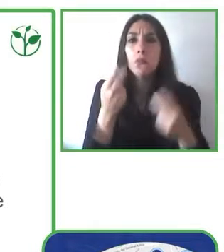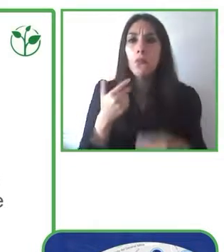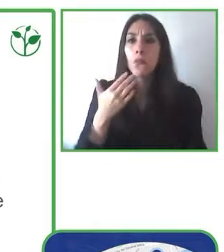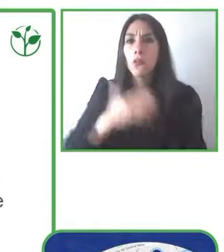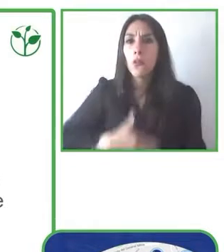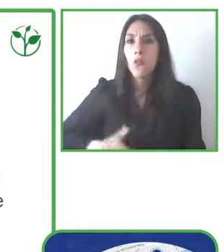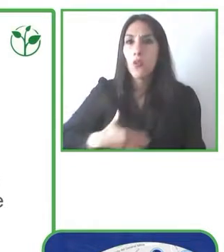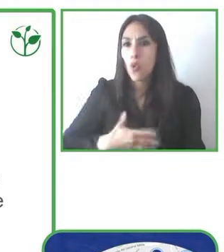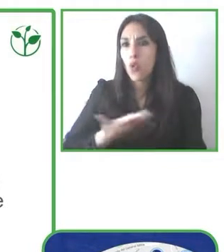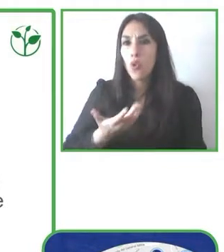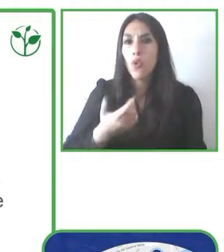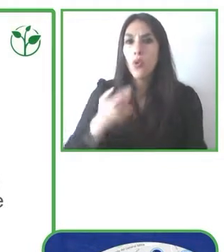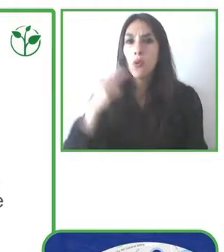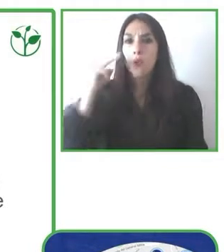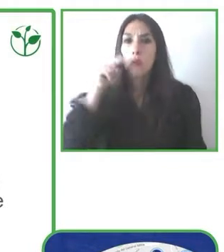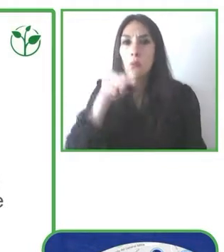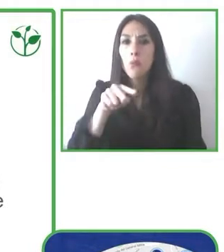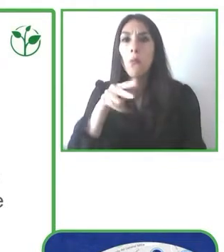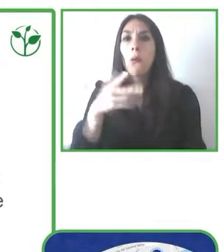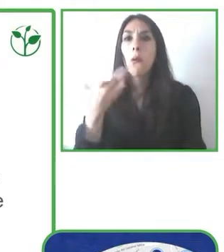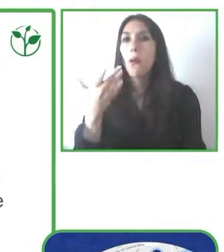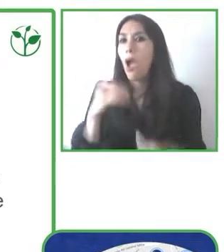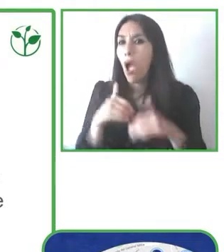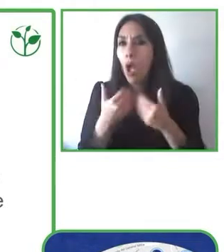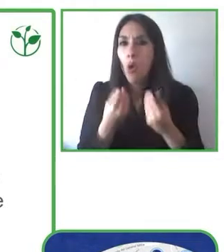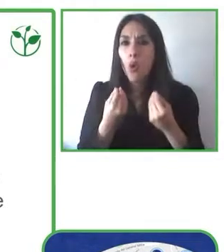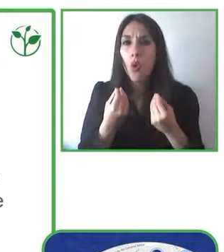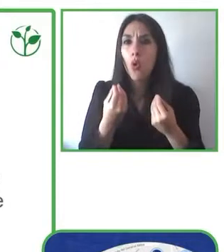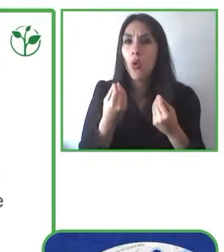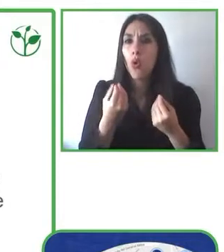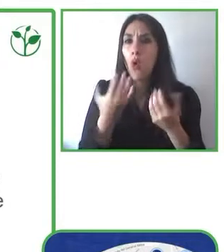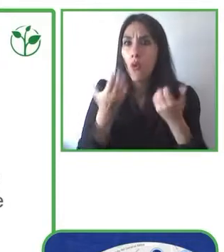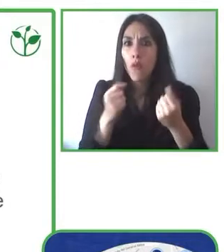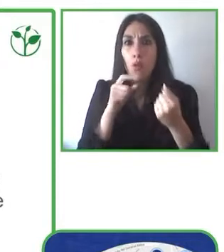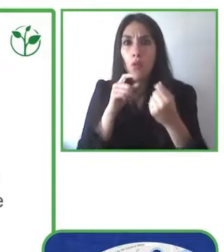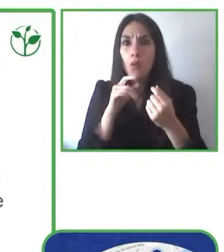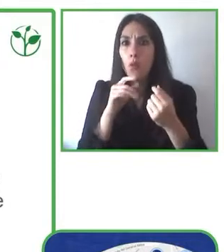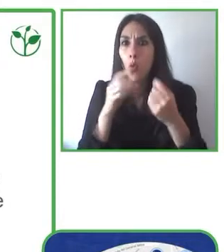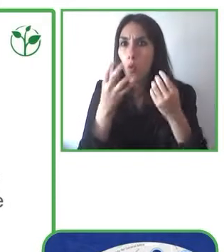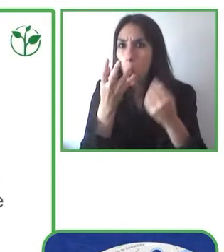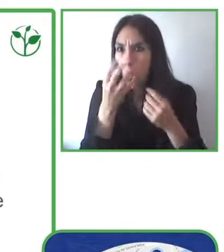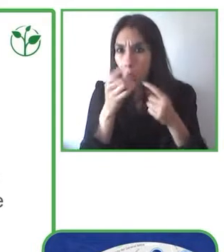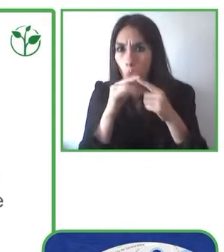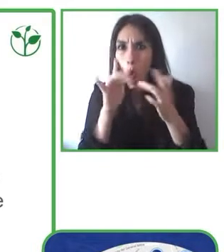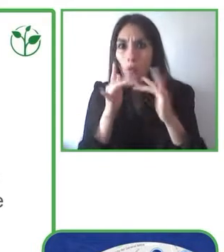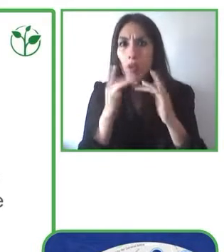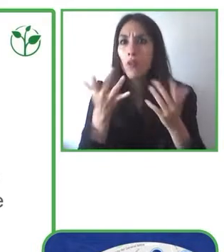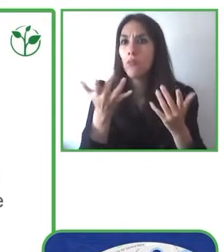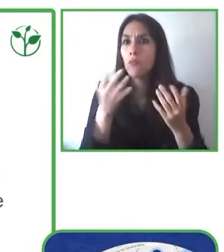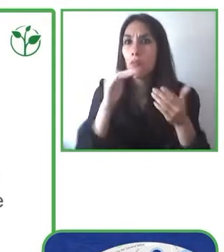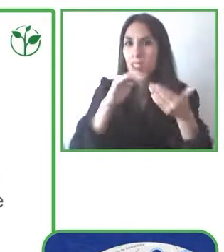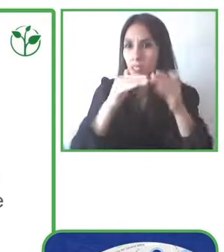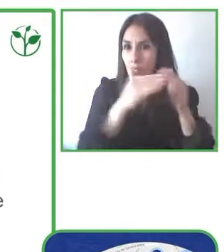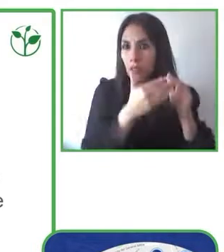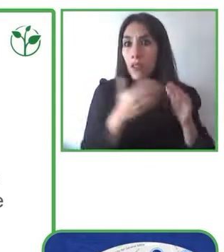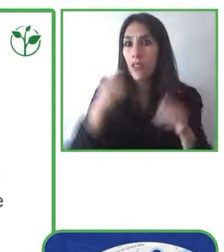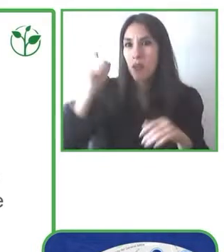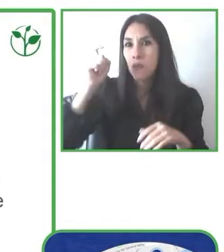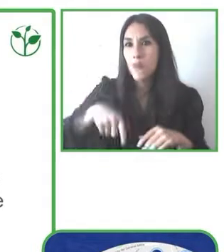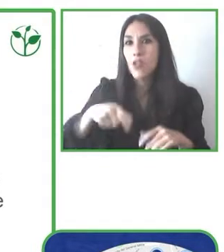cada ciudad. Entonces, pues de aquí, la necesidad de crear la primera y única hasta el momento plataforma